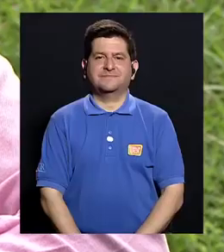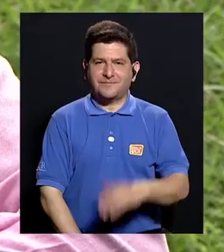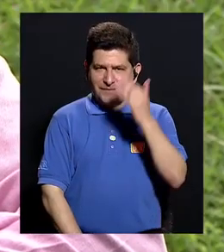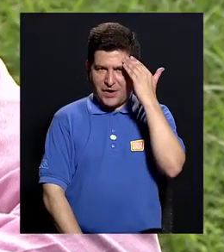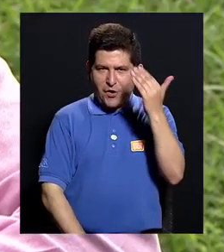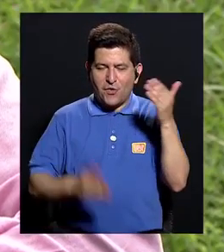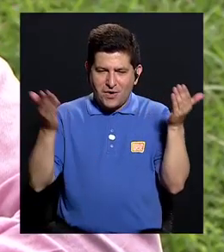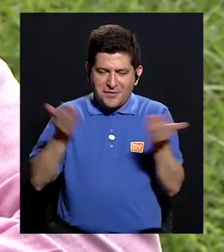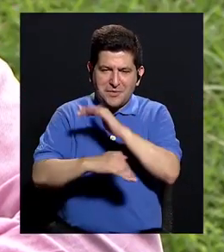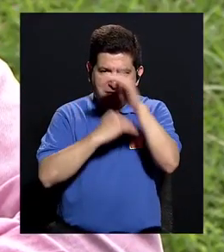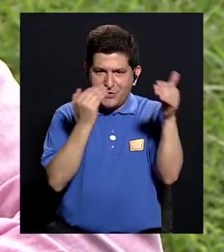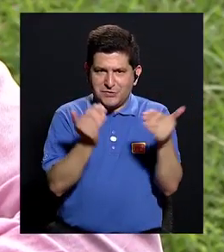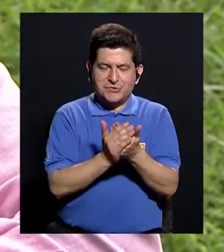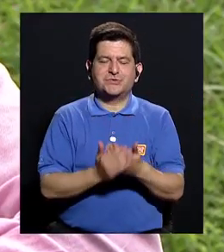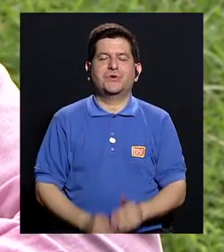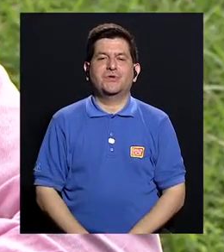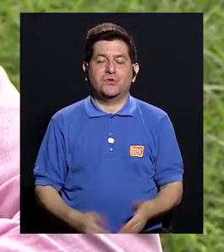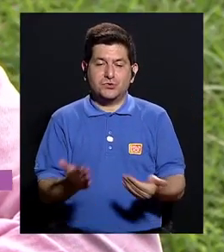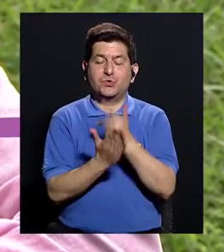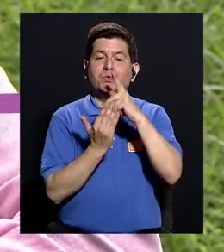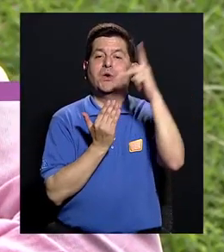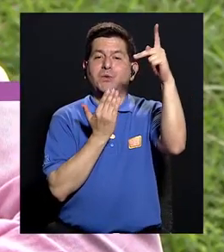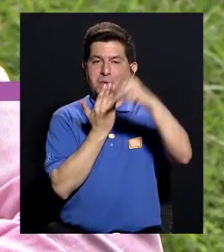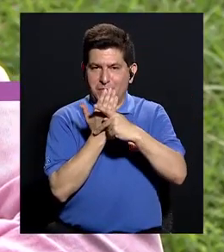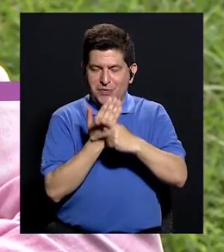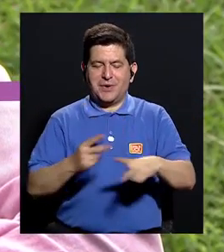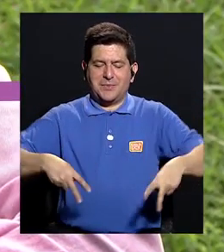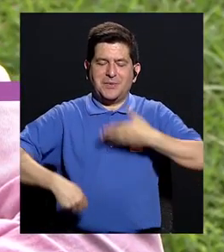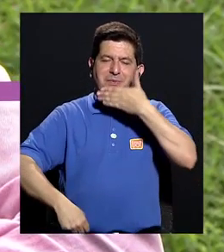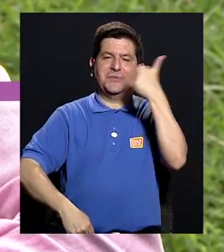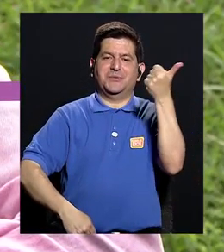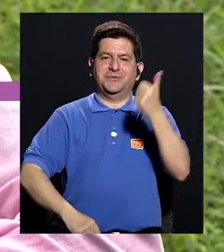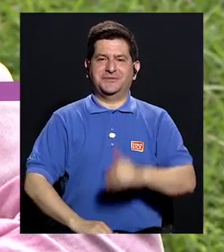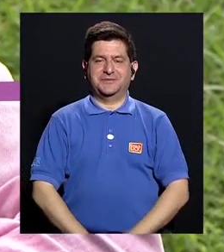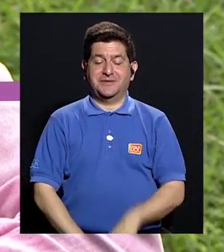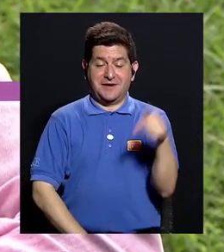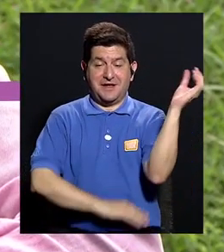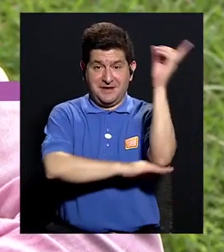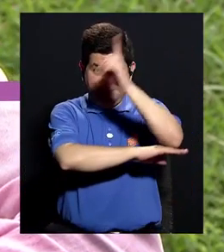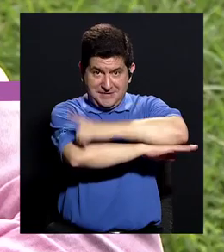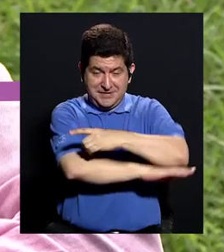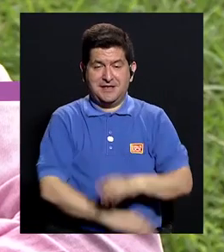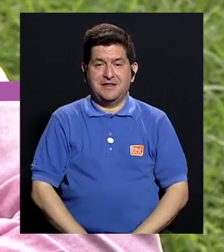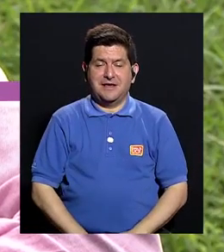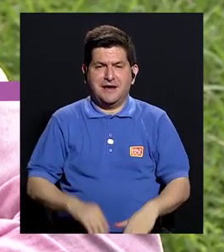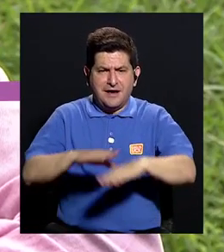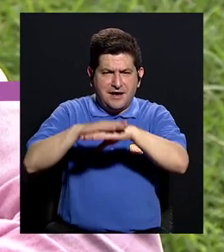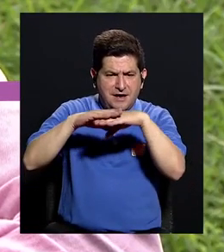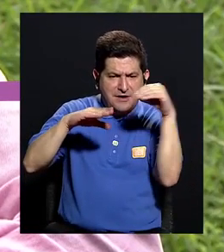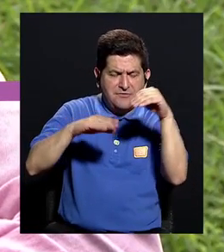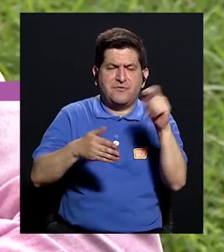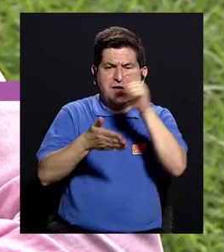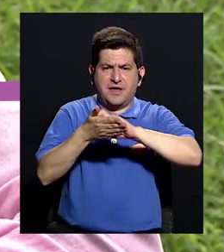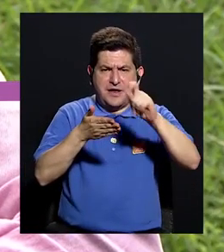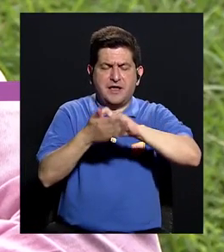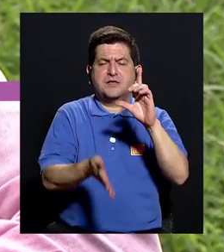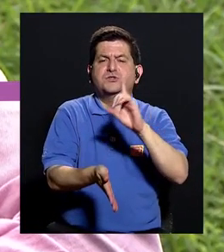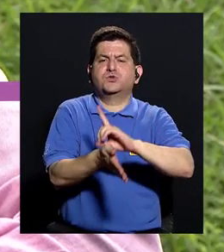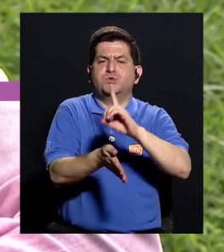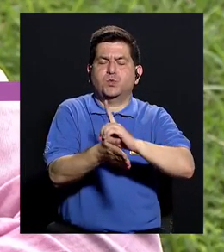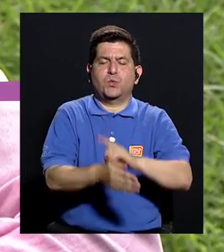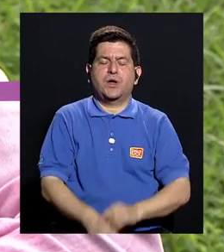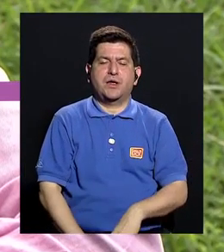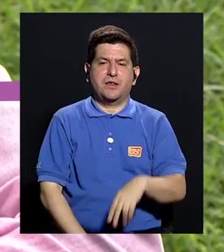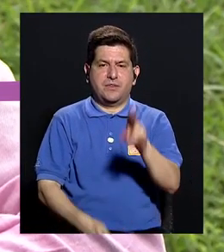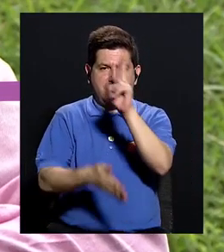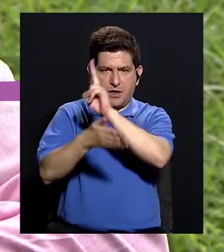Hola, bienvenidos y bienvenidos a un programa más de Vivir Mejor. El día de hoy, desde las afueras de la Escuela de Medicina